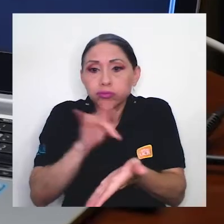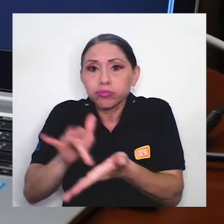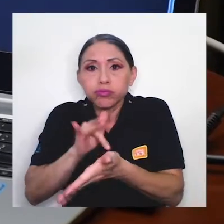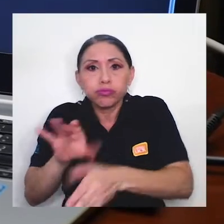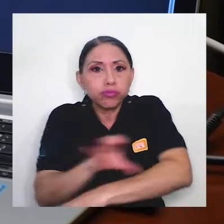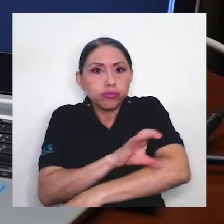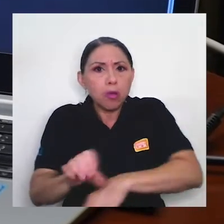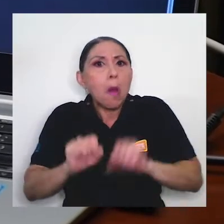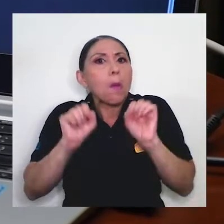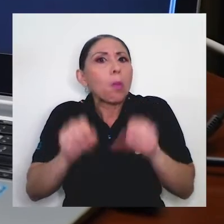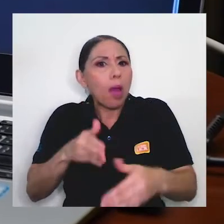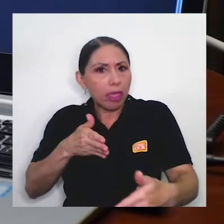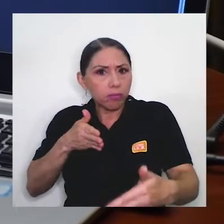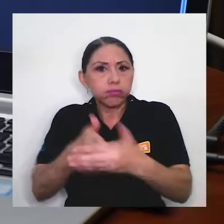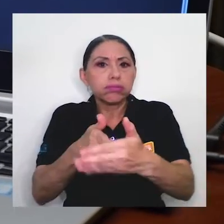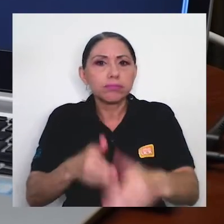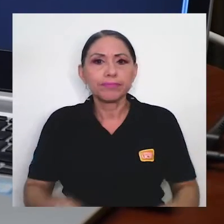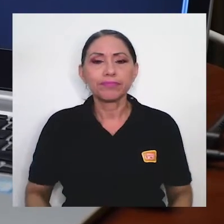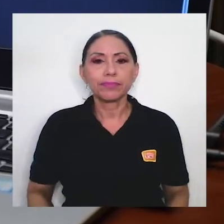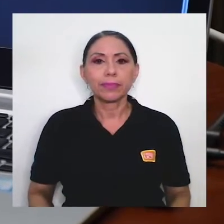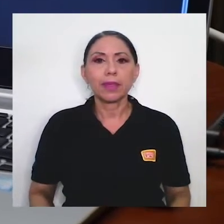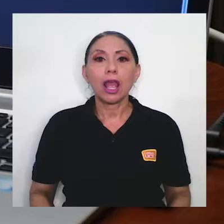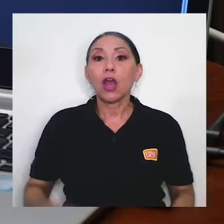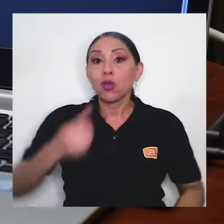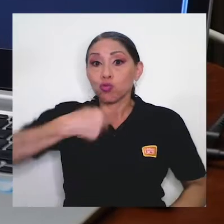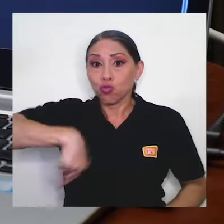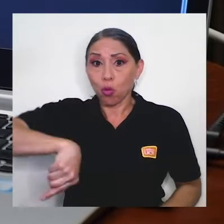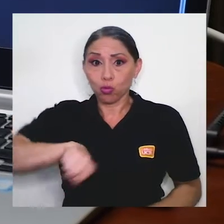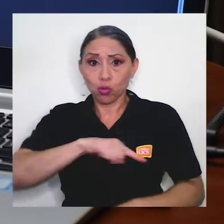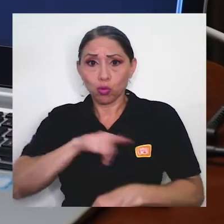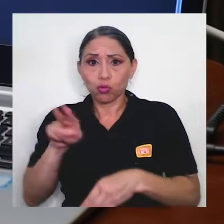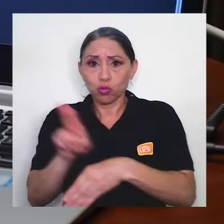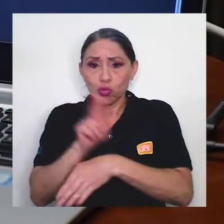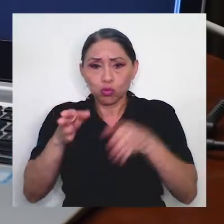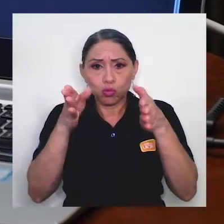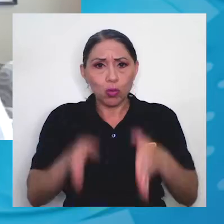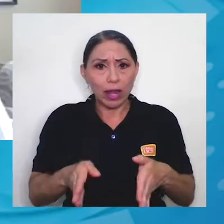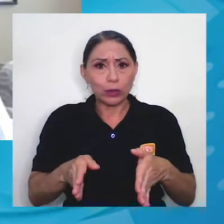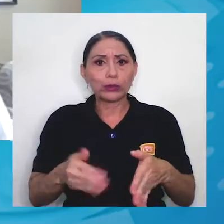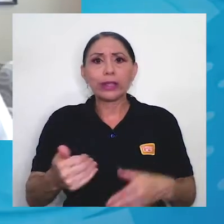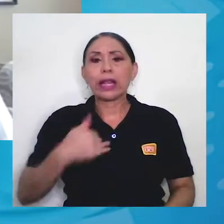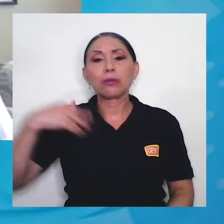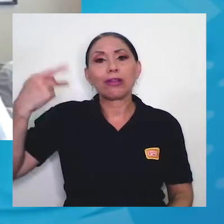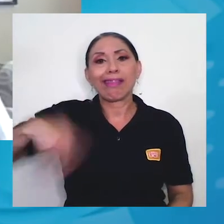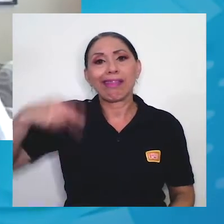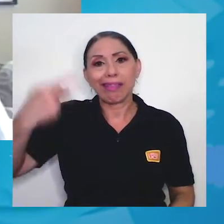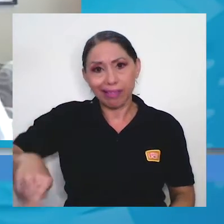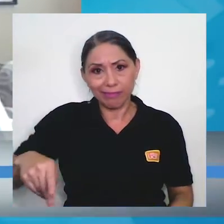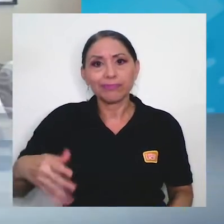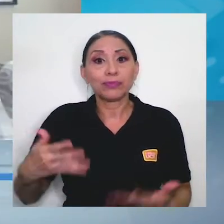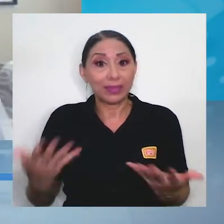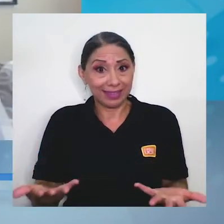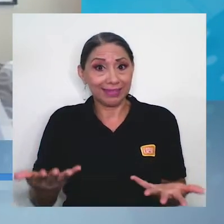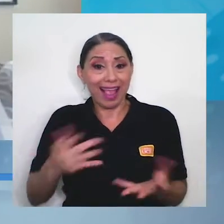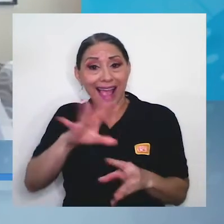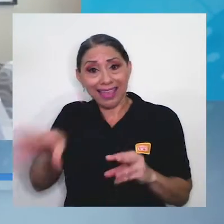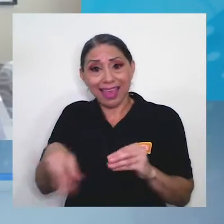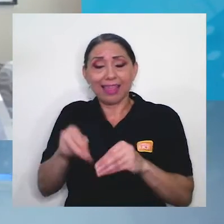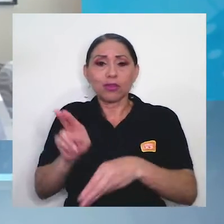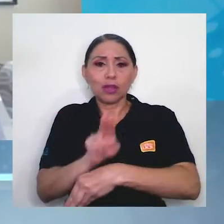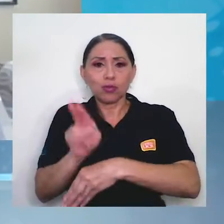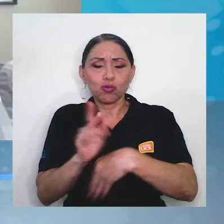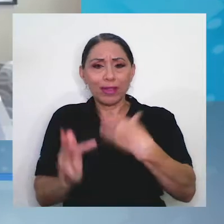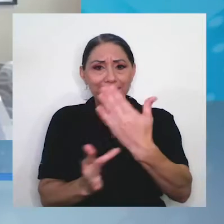El usuario, nosotros, estamos expuestos a los riesgos que vienen añadidos al uso de la tecnología,